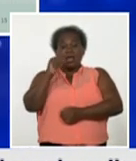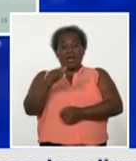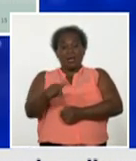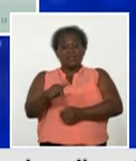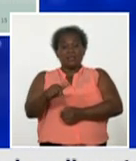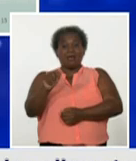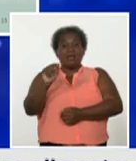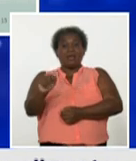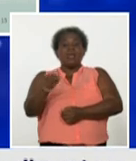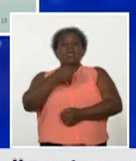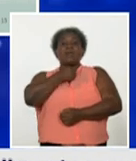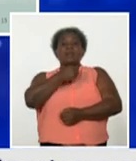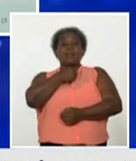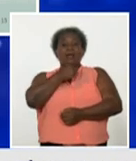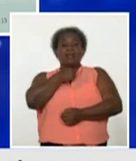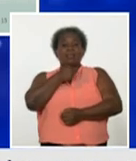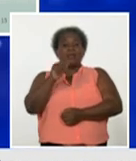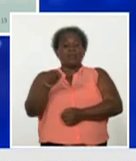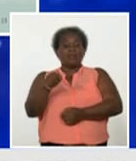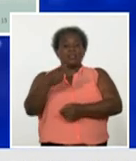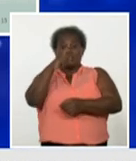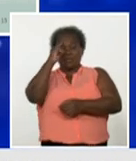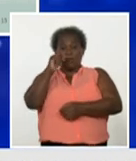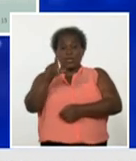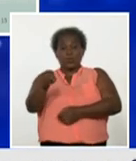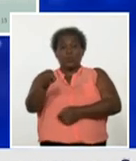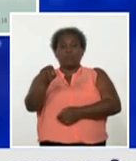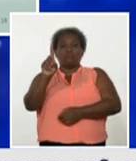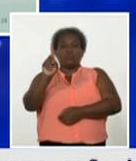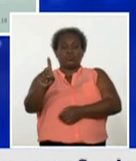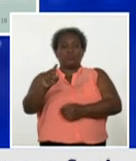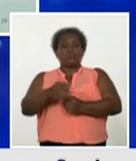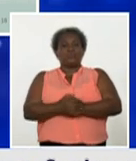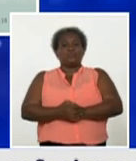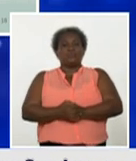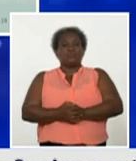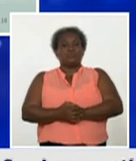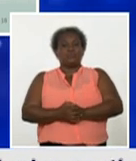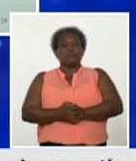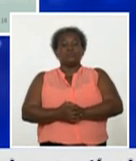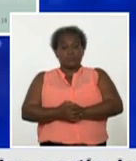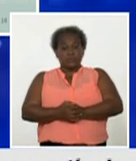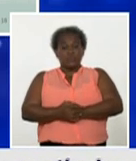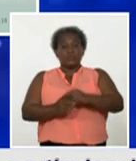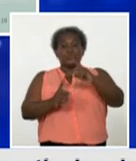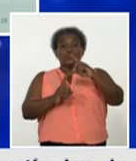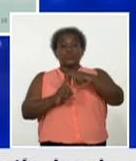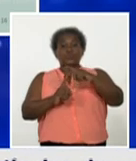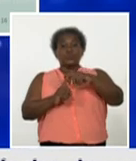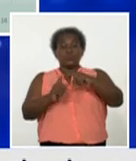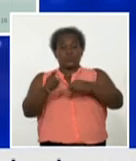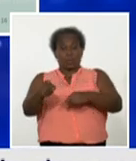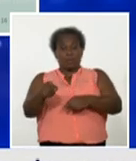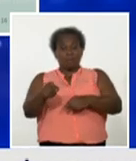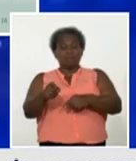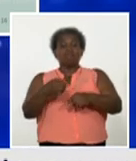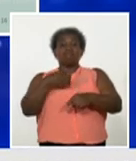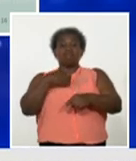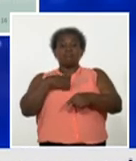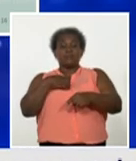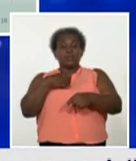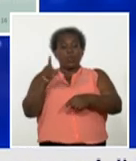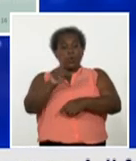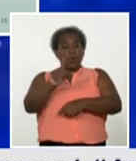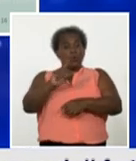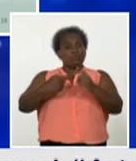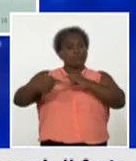con uno cada uno la estona después de un número que había tenido elevado 11 en el día